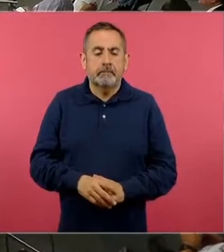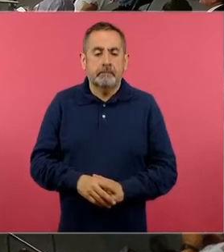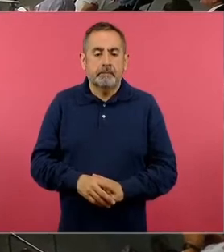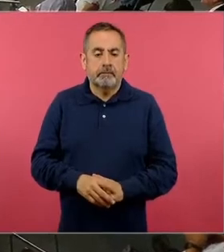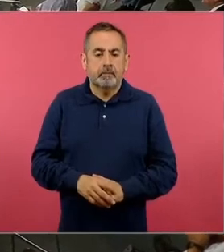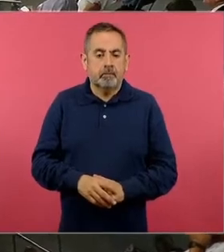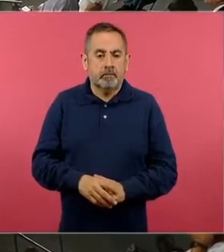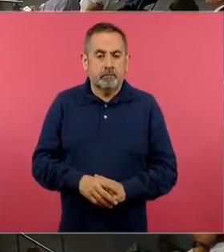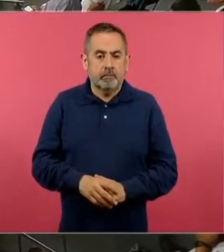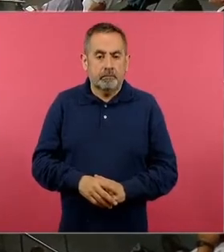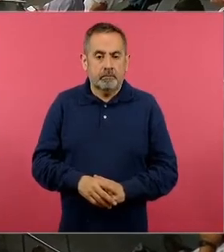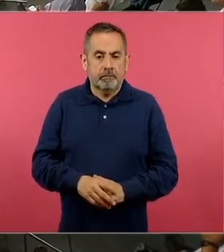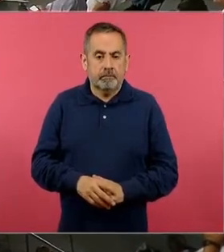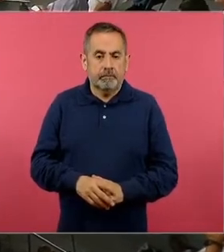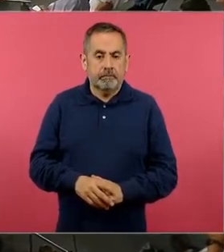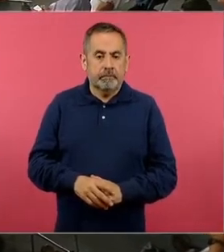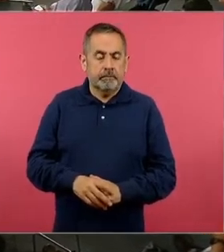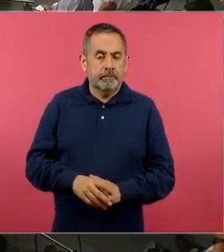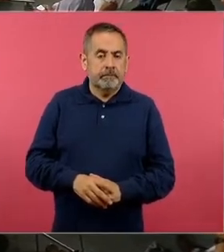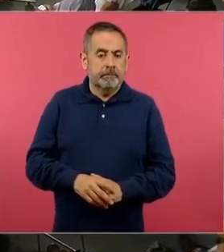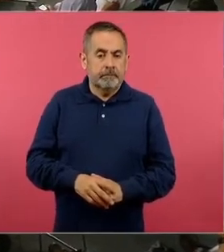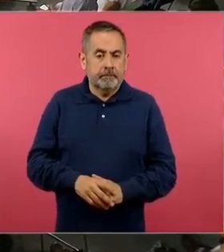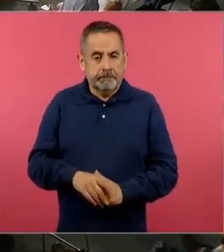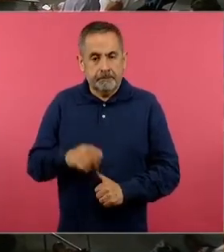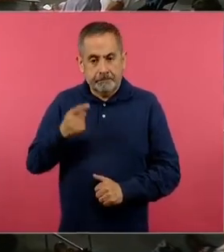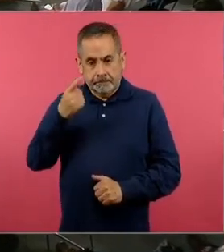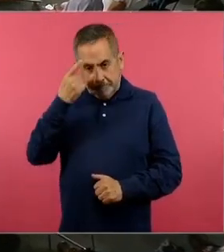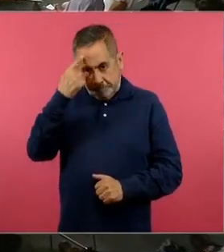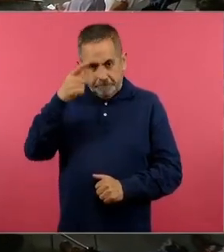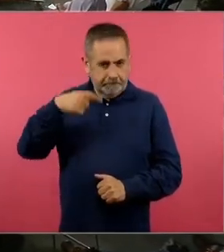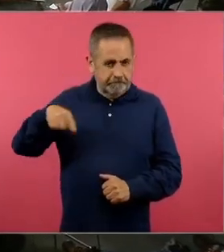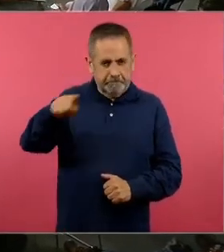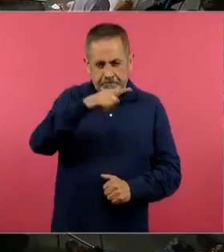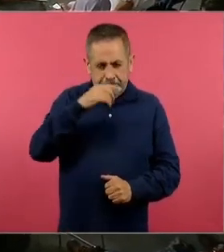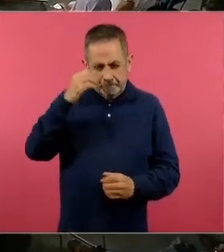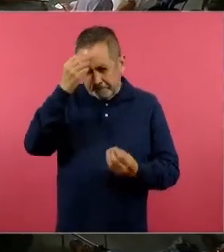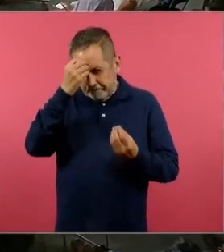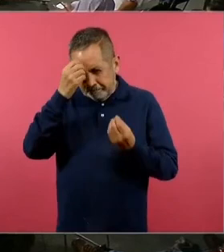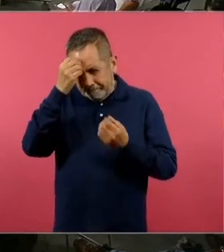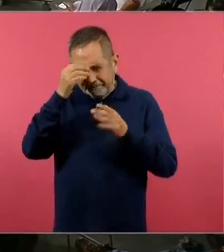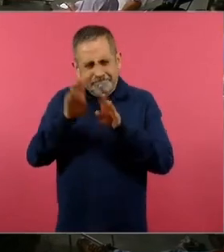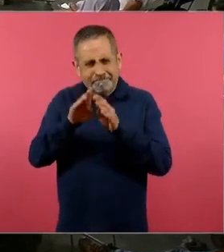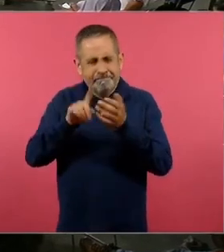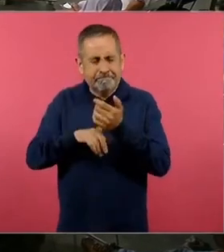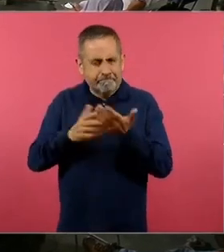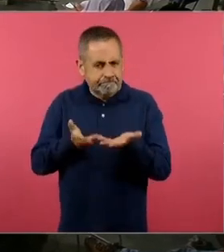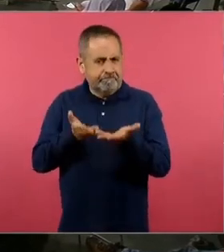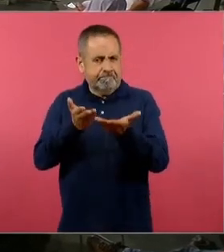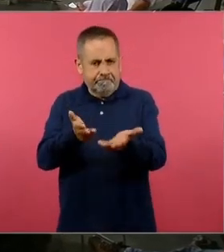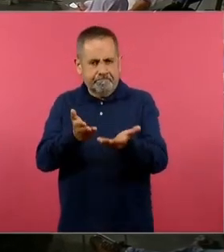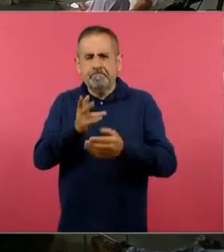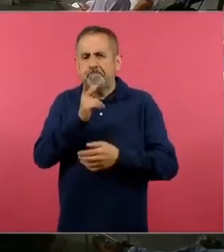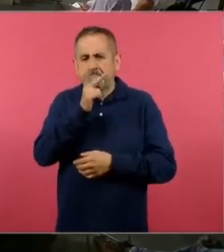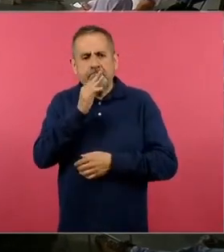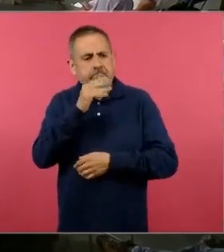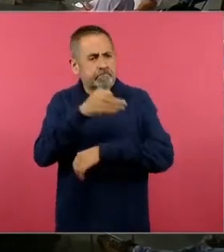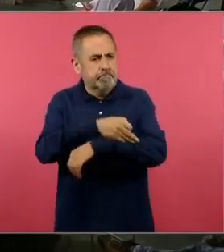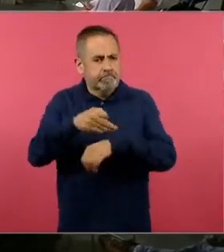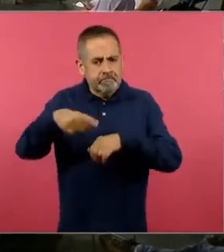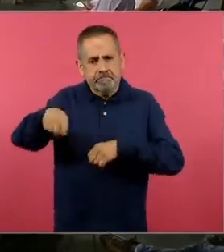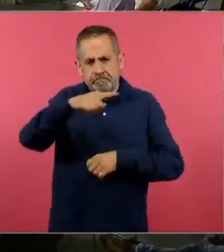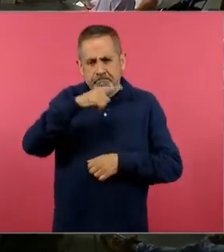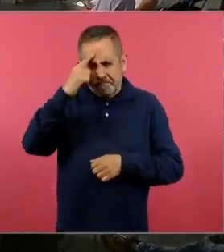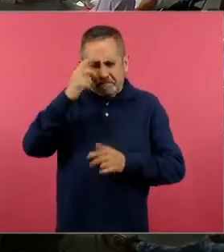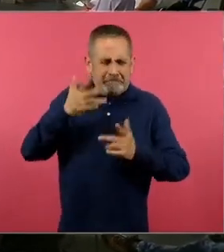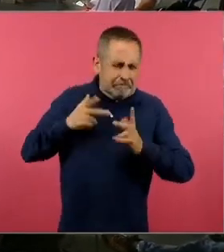Estos son algunos de los elementos para la reflexión que queremos plantear a los padres y madres de familia, sabemos que hay muchas